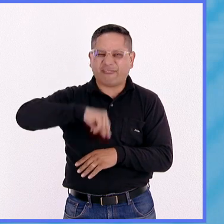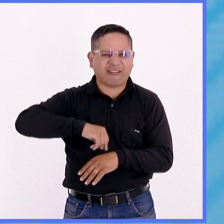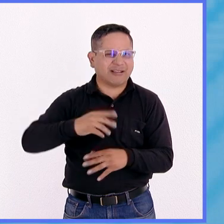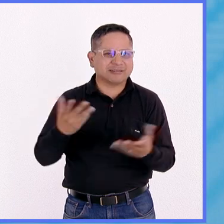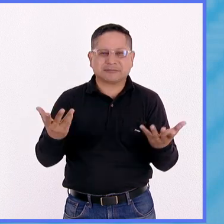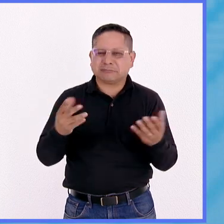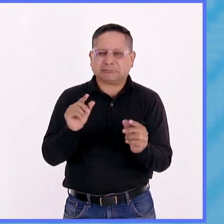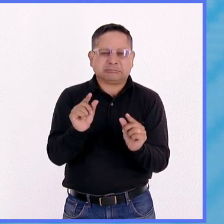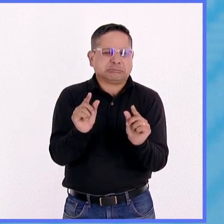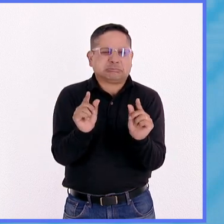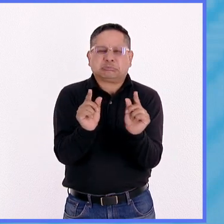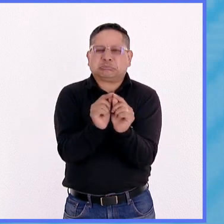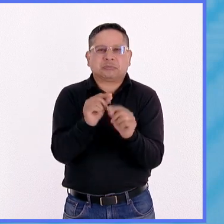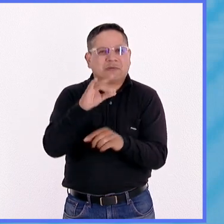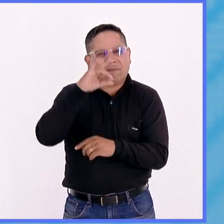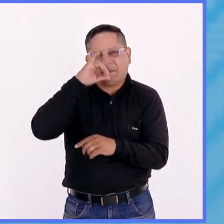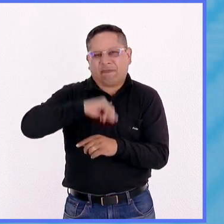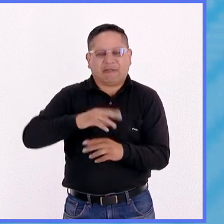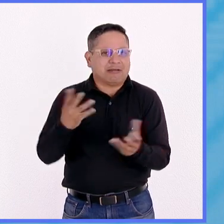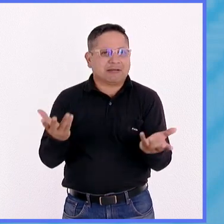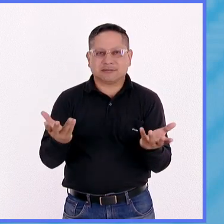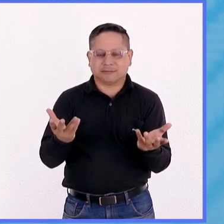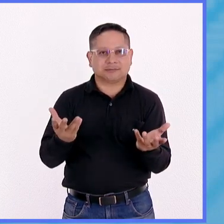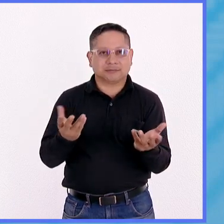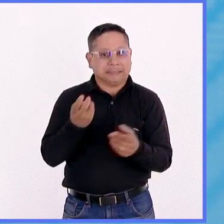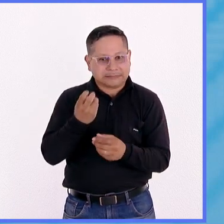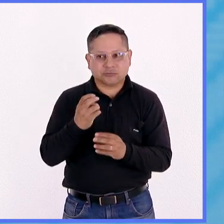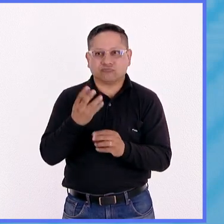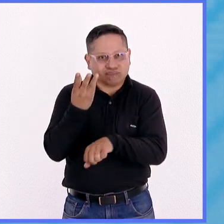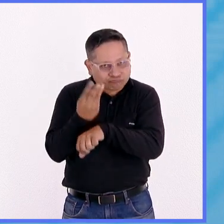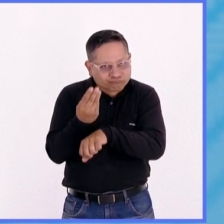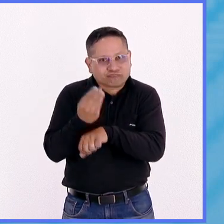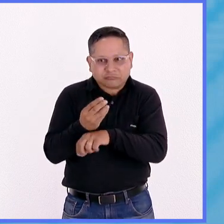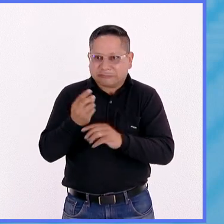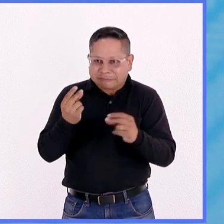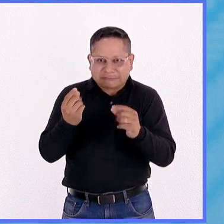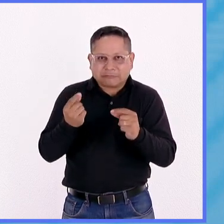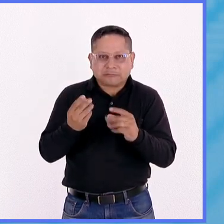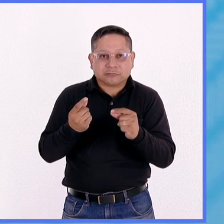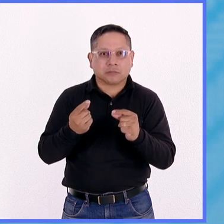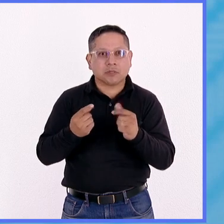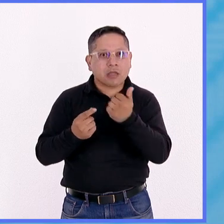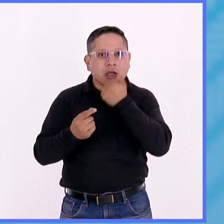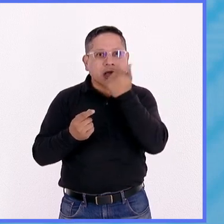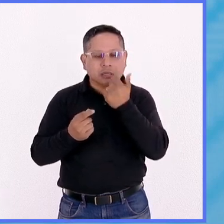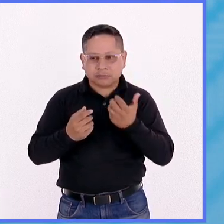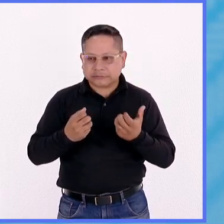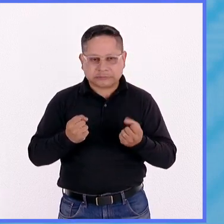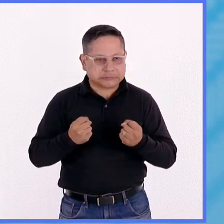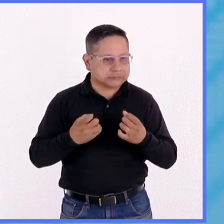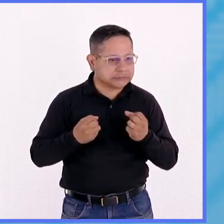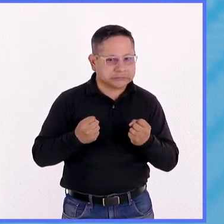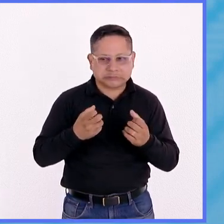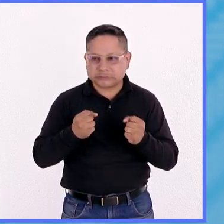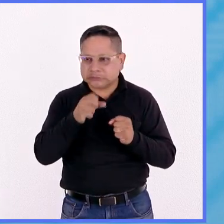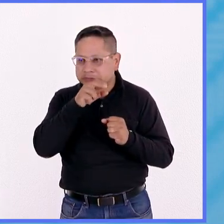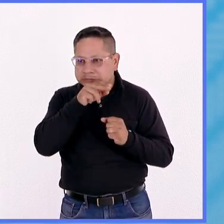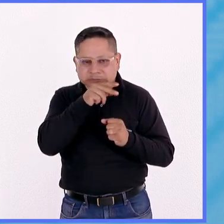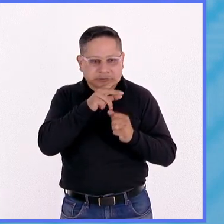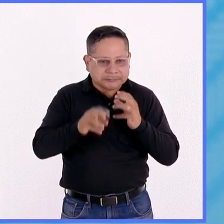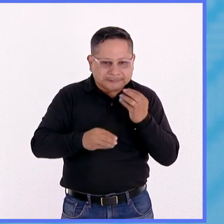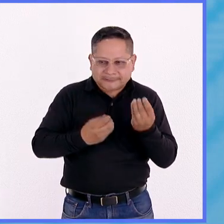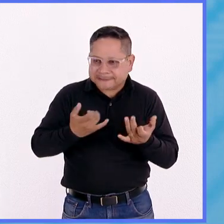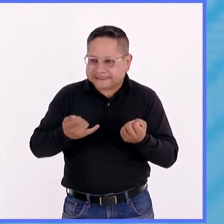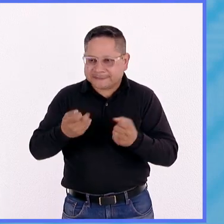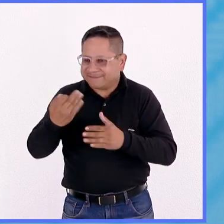mínimo. Pero lo tienen que arreglar, si no toda su misión falla. Sus rostros de tensión lo dicen